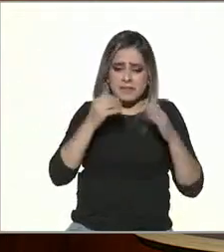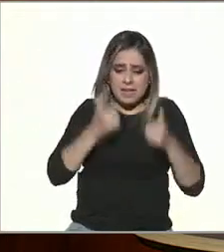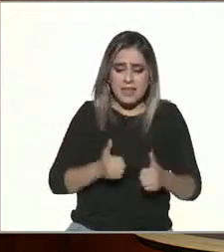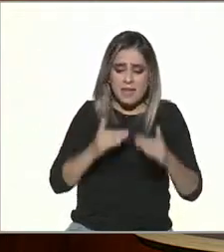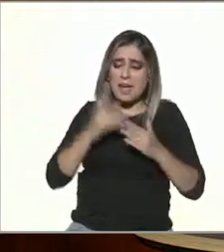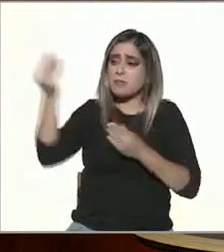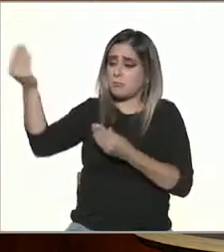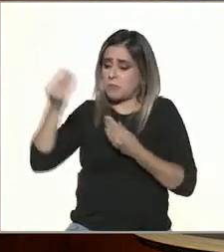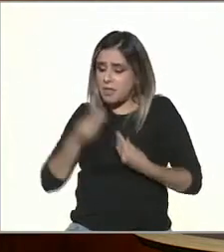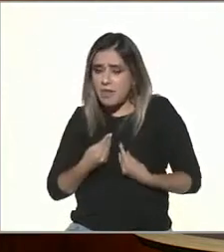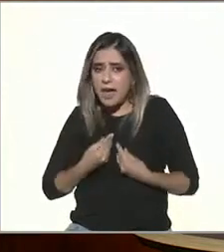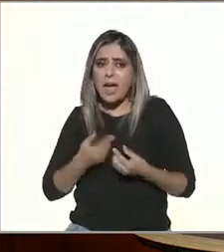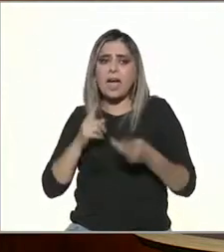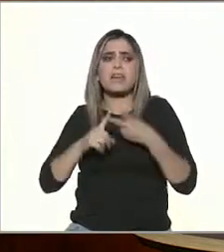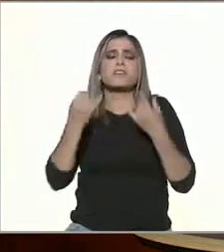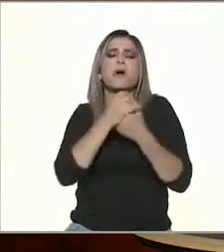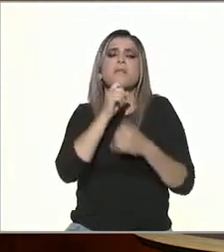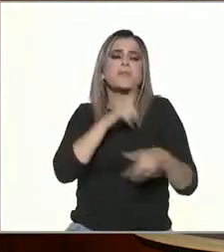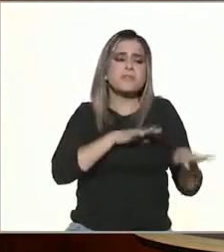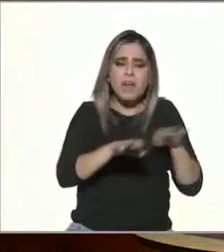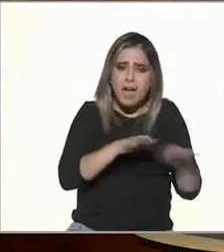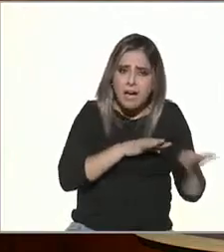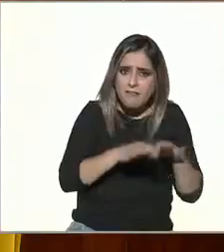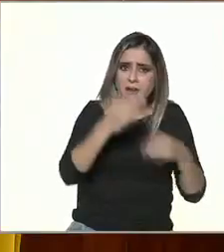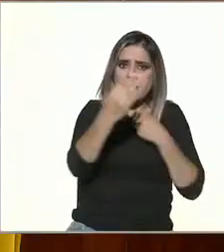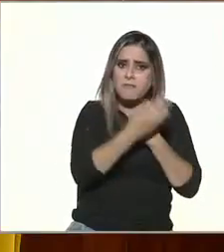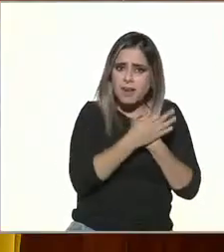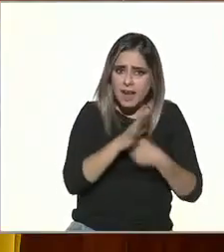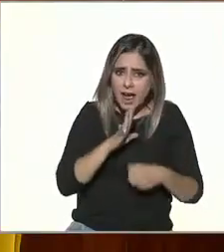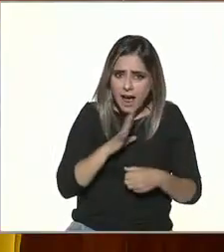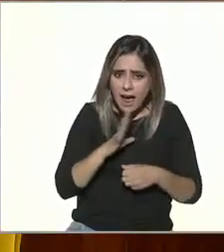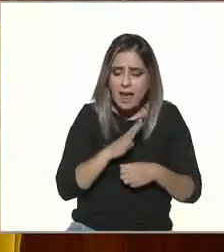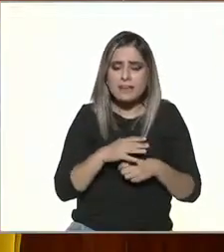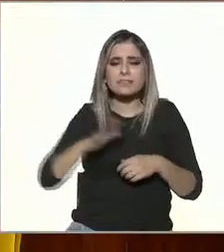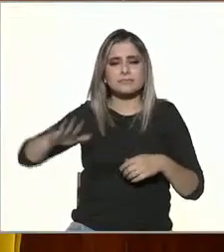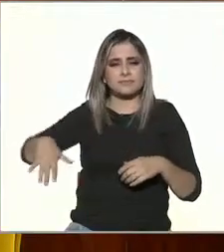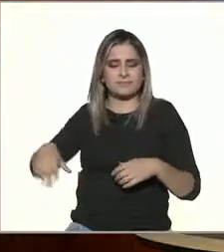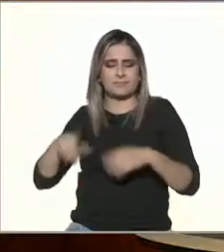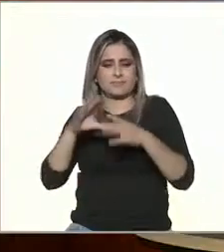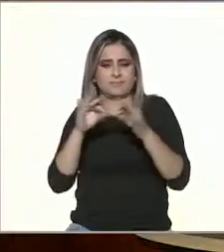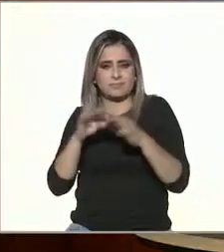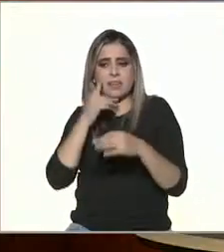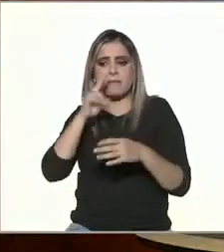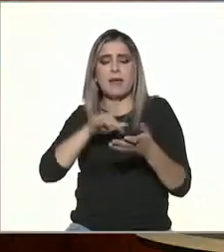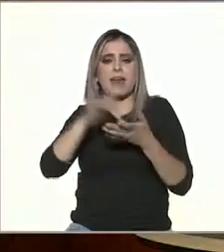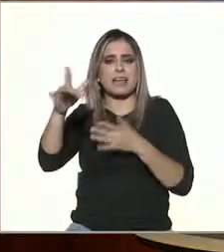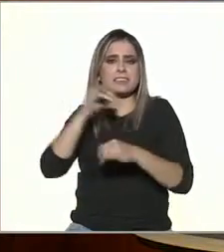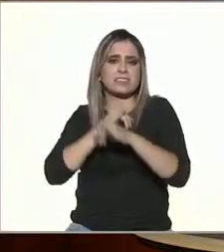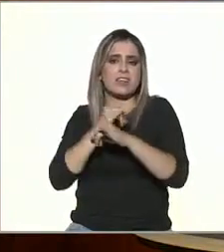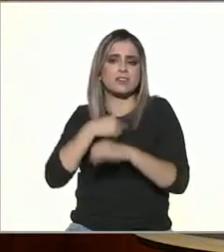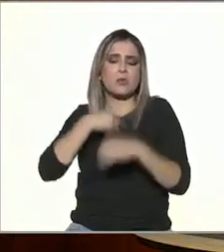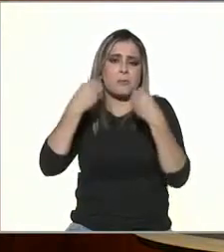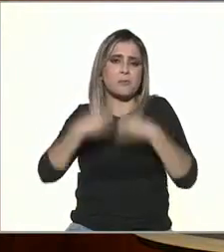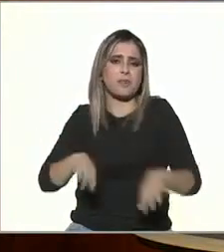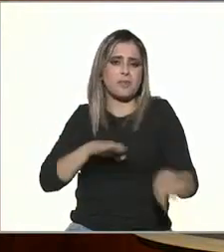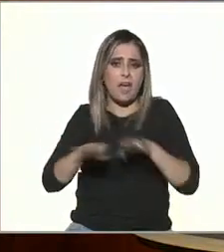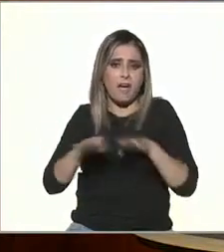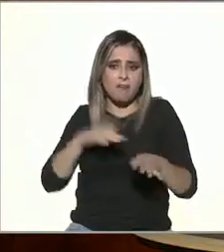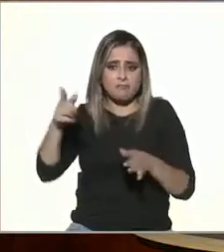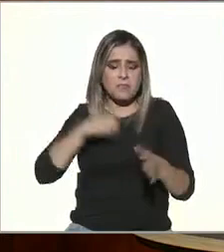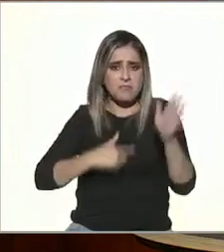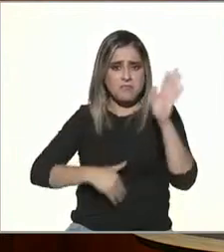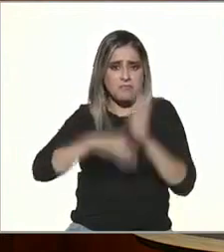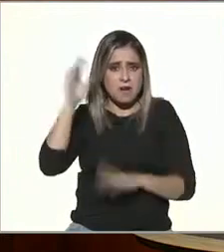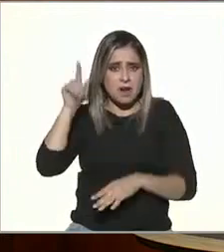diferentes ámbitos de empleo porque por ahí comentaban la audiencia de que gracias a internet había perdido su empleo bueno sí pero también